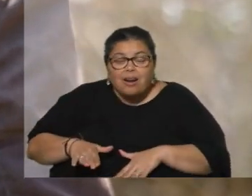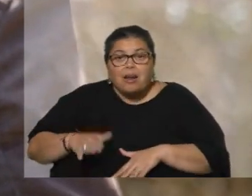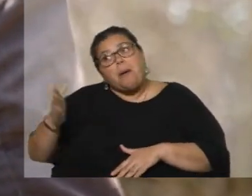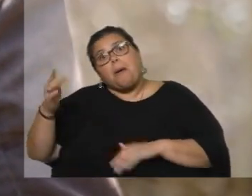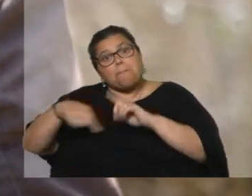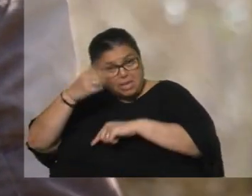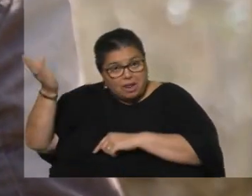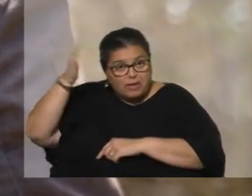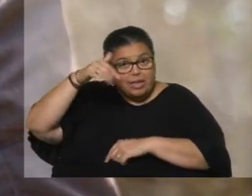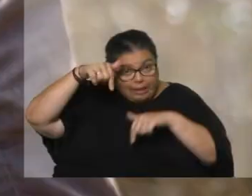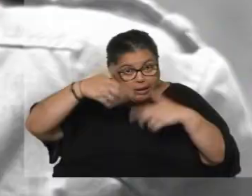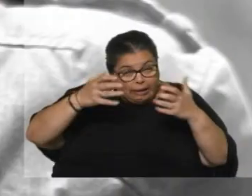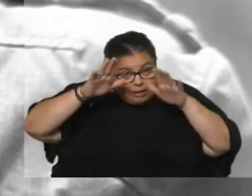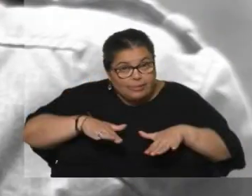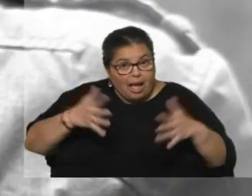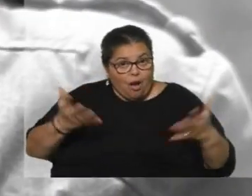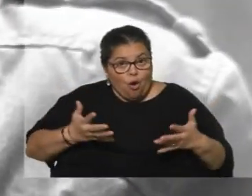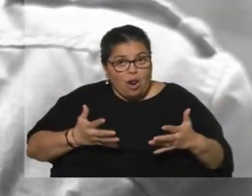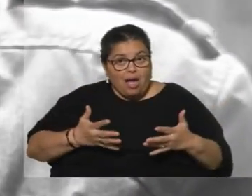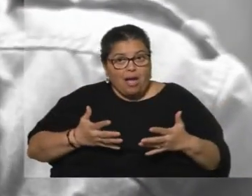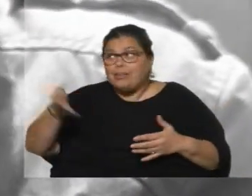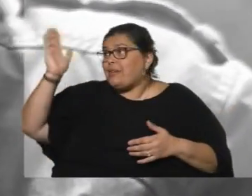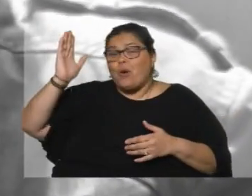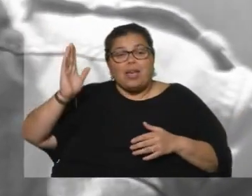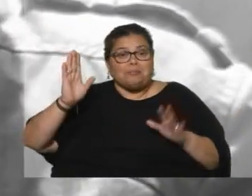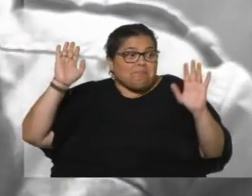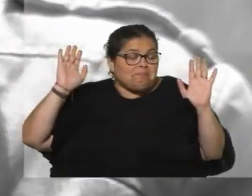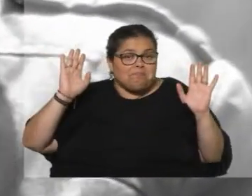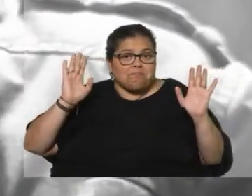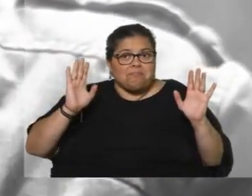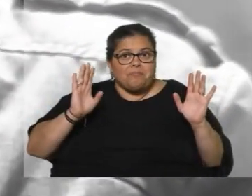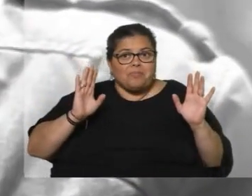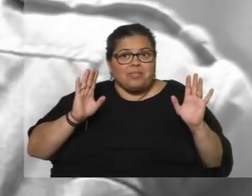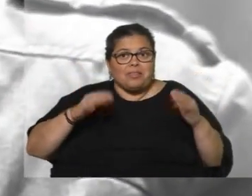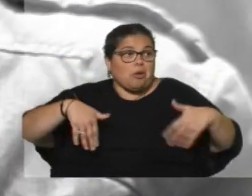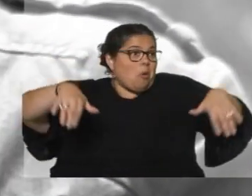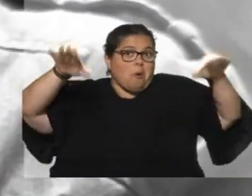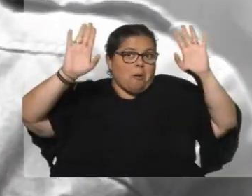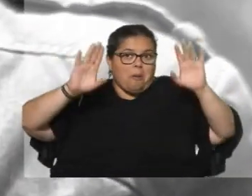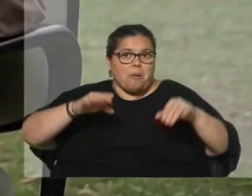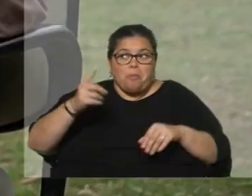mañana o si te querés quedar, quédate ahora. Y se fue como, como tambo.